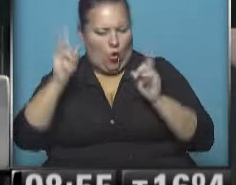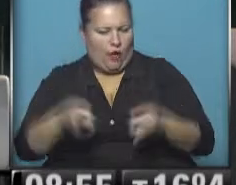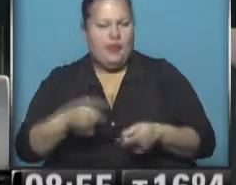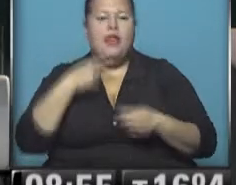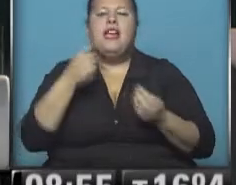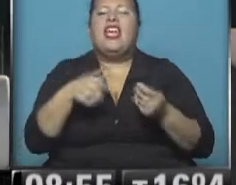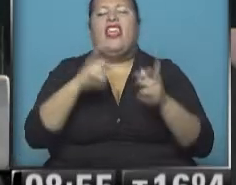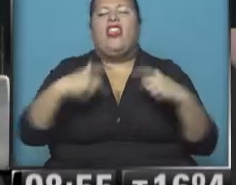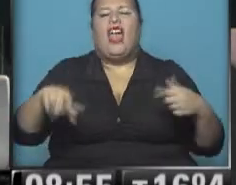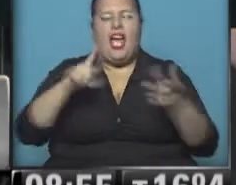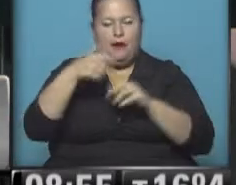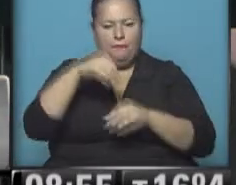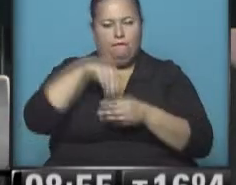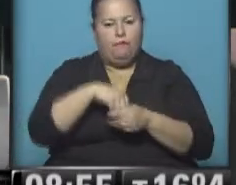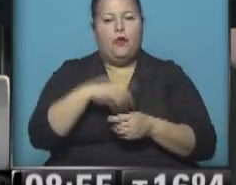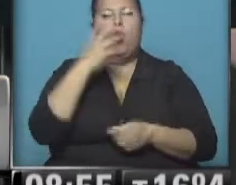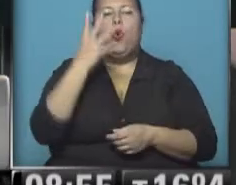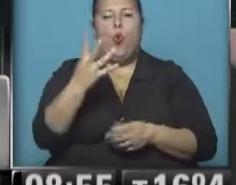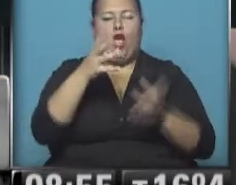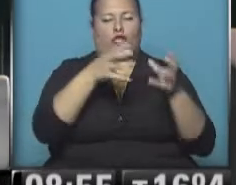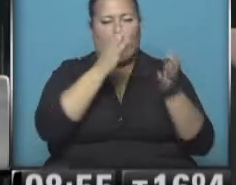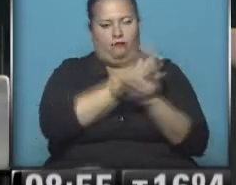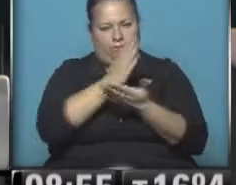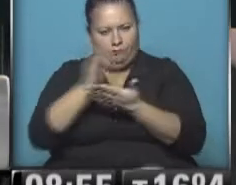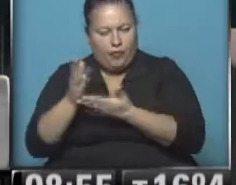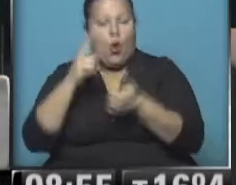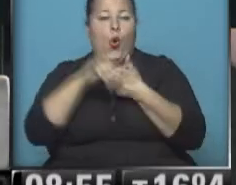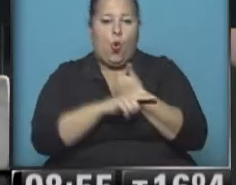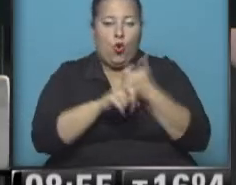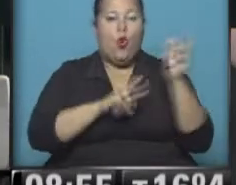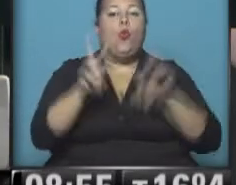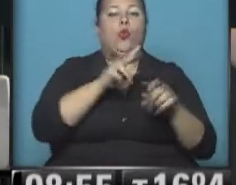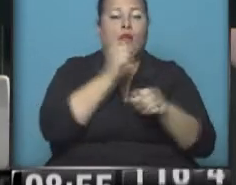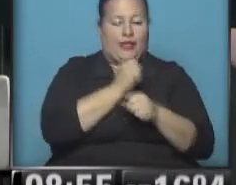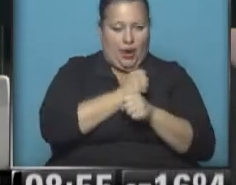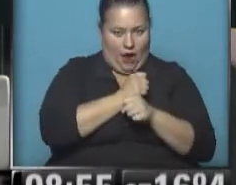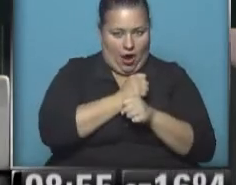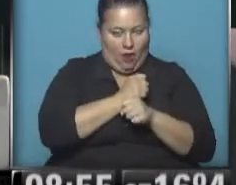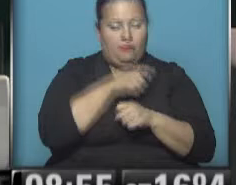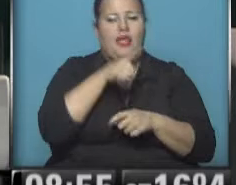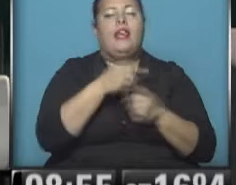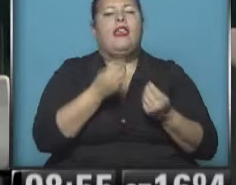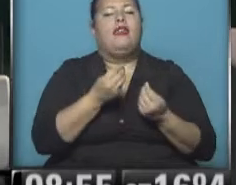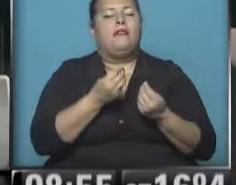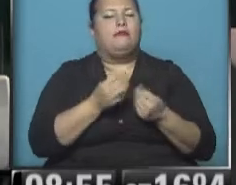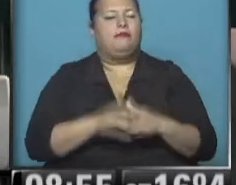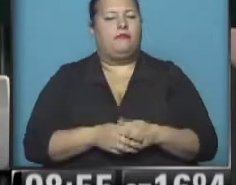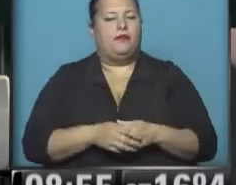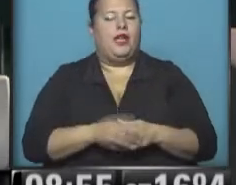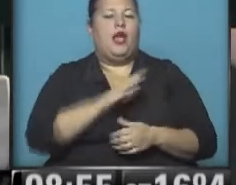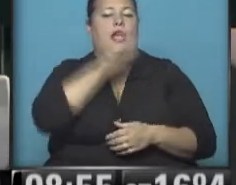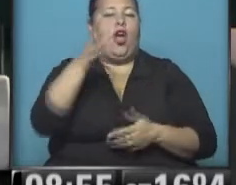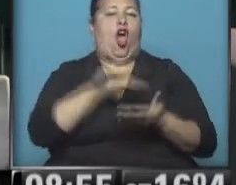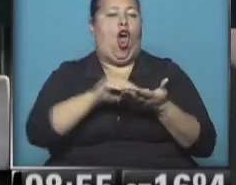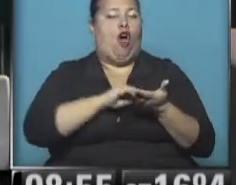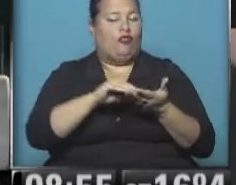van a encontrar en esta aplicación? Bueno, van a encontrar cuatro secciones. Una de ellas es, buscás trabajo, ahí lo que te permite es acercarte a